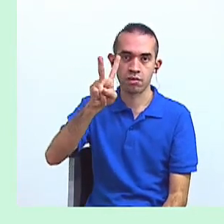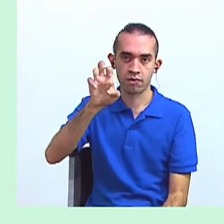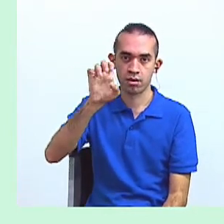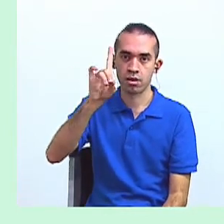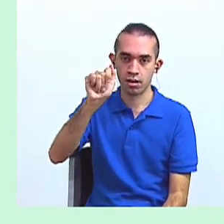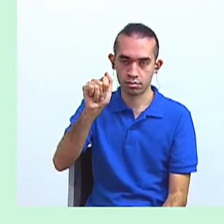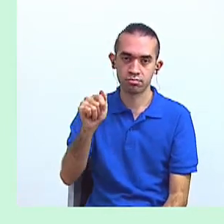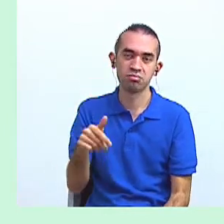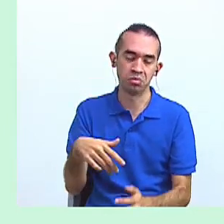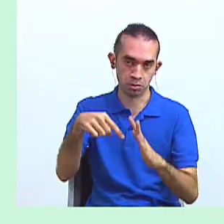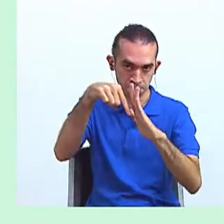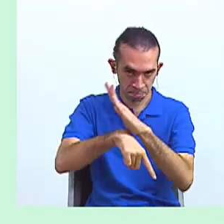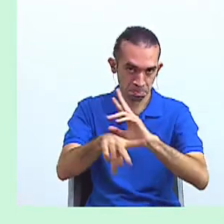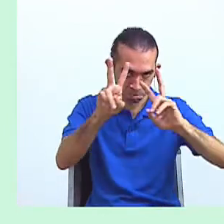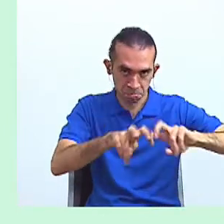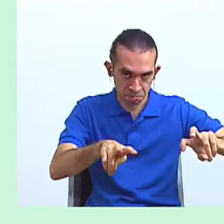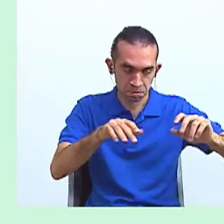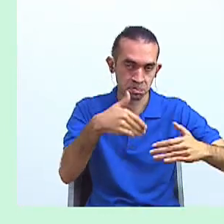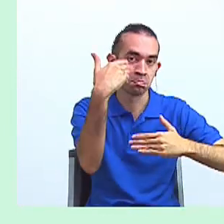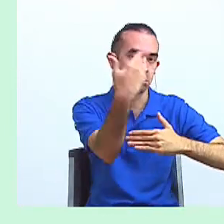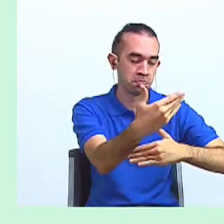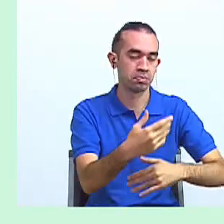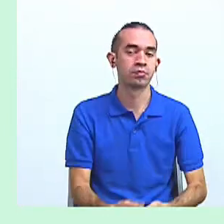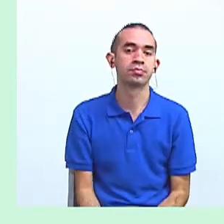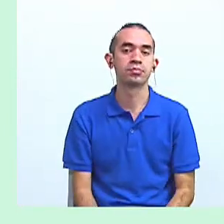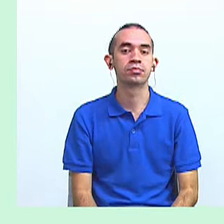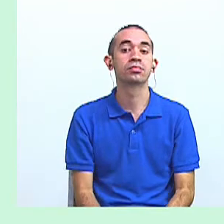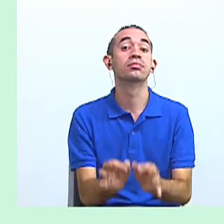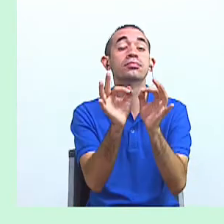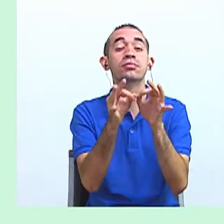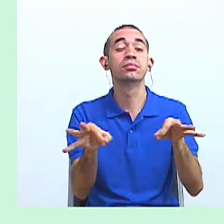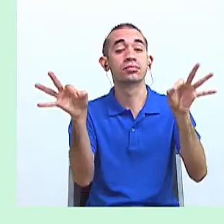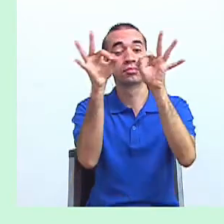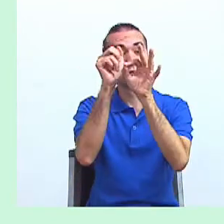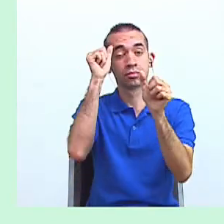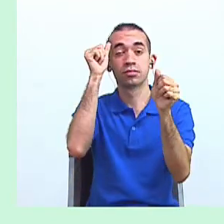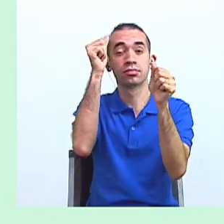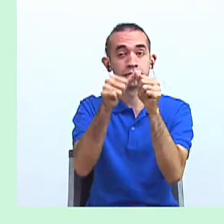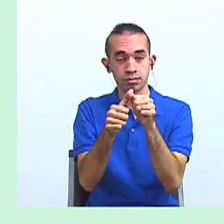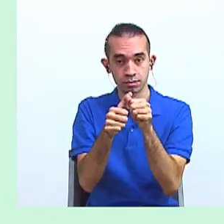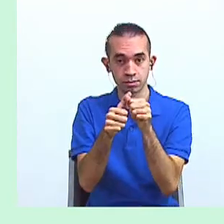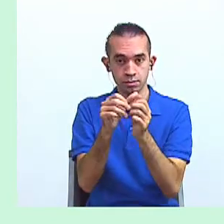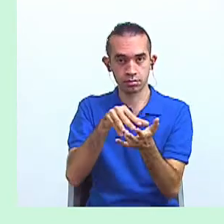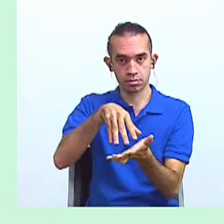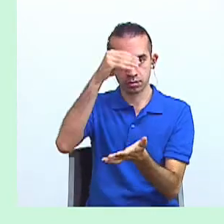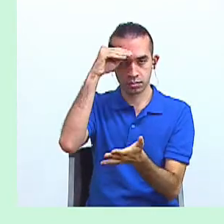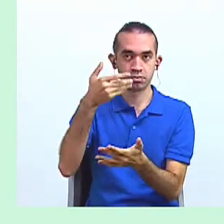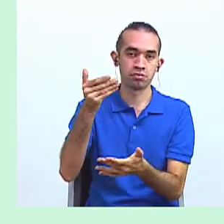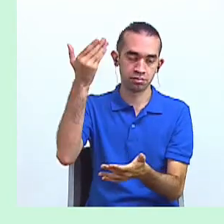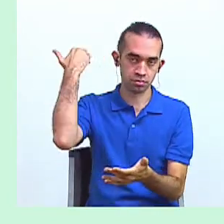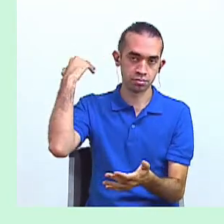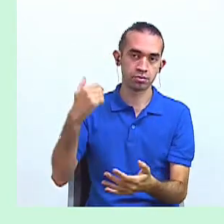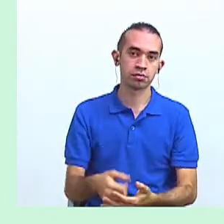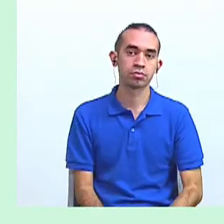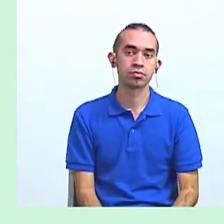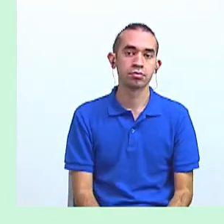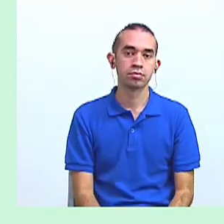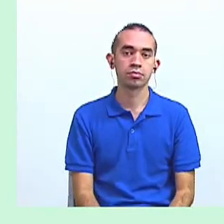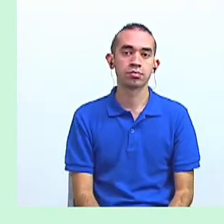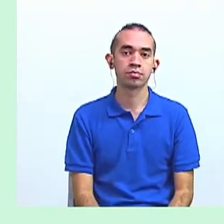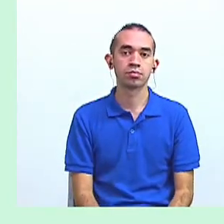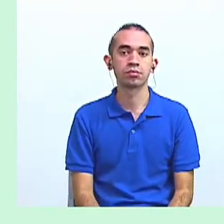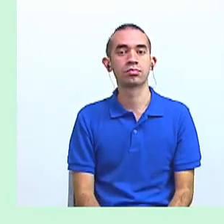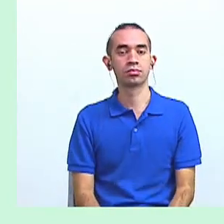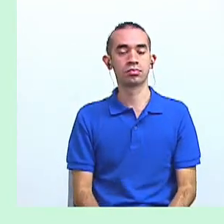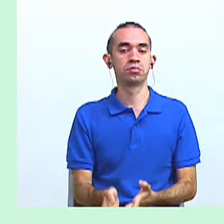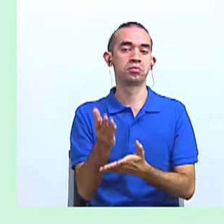profundidad. Pero antes, es importante que recordemos nuestros aprendizajes anteriores. Retomaremos